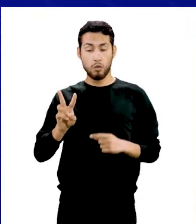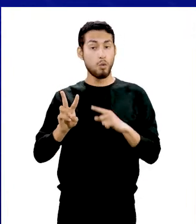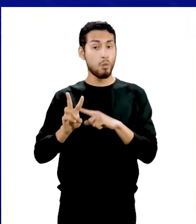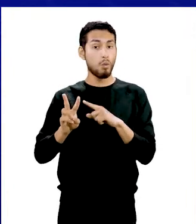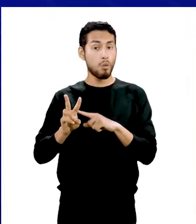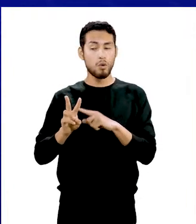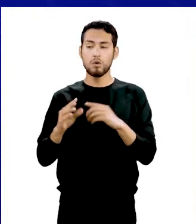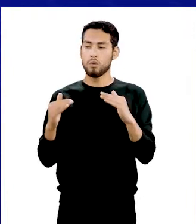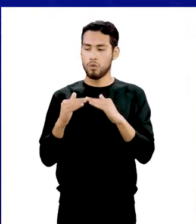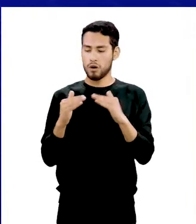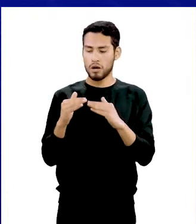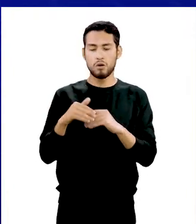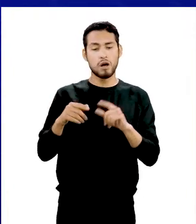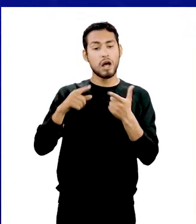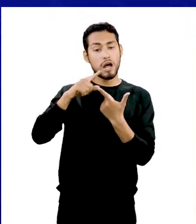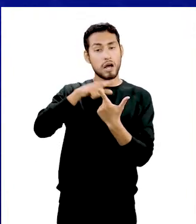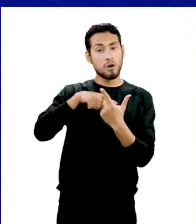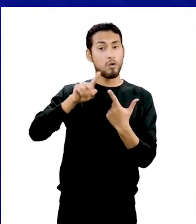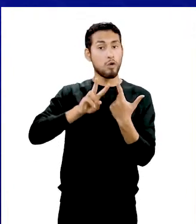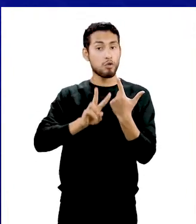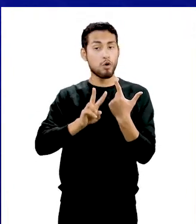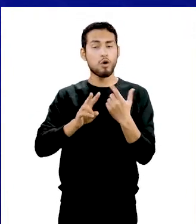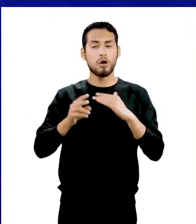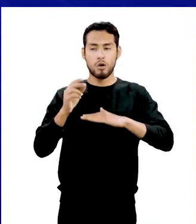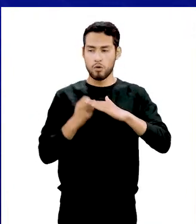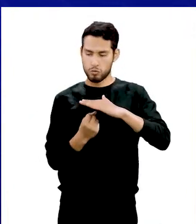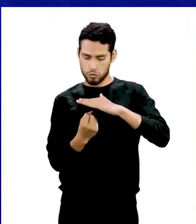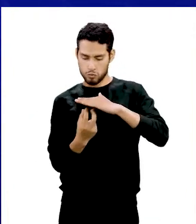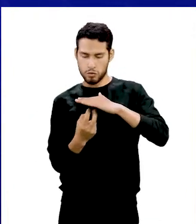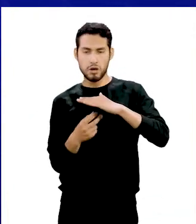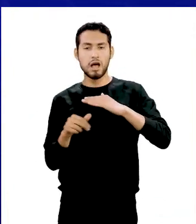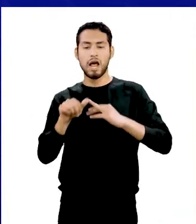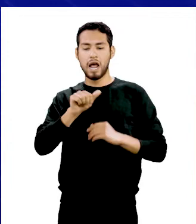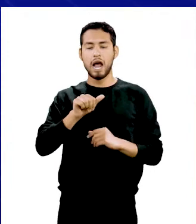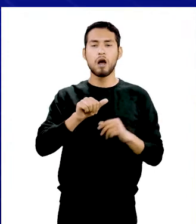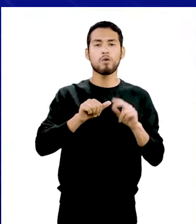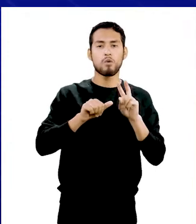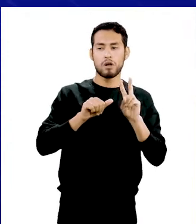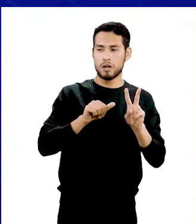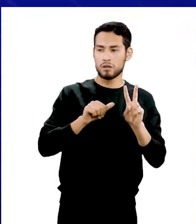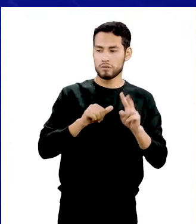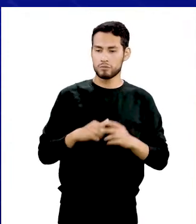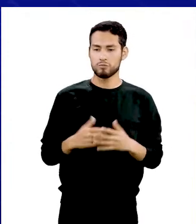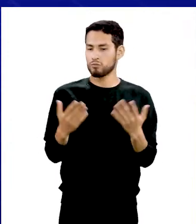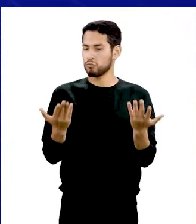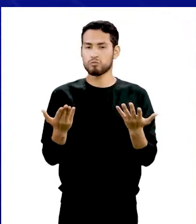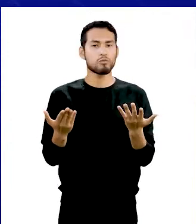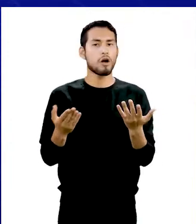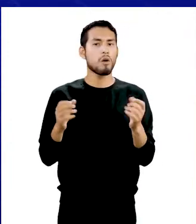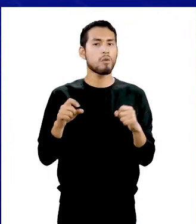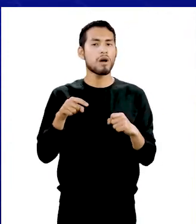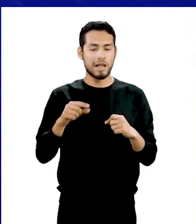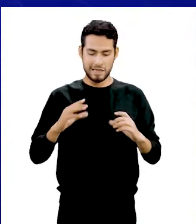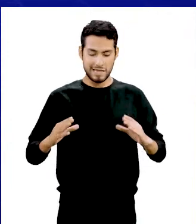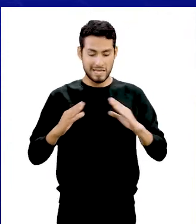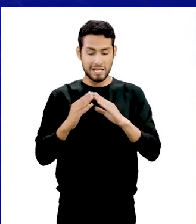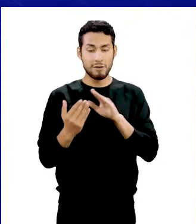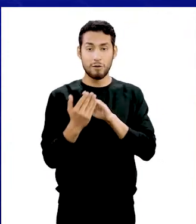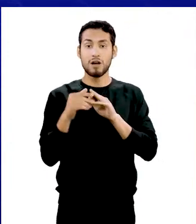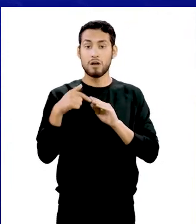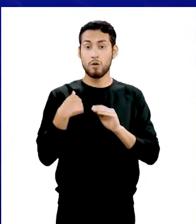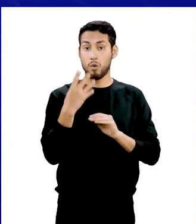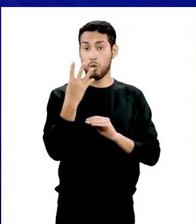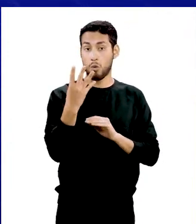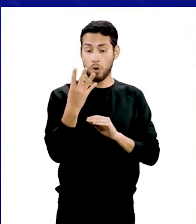V es igual a raíz cuadrada de 2 sobre 12 por A al cuadrado. Como un tetraedro está